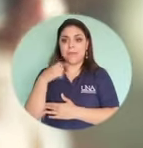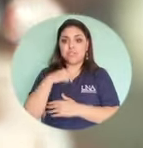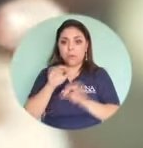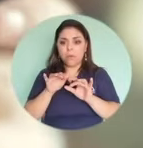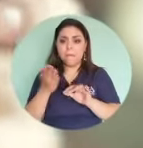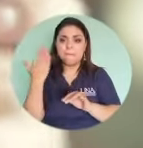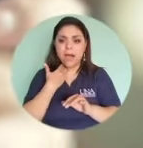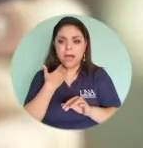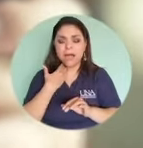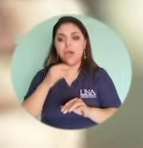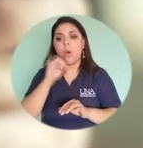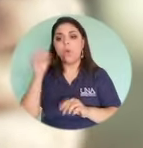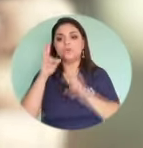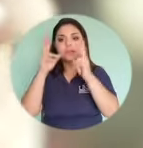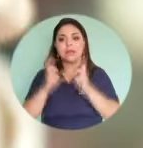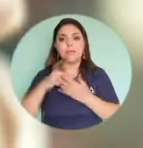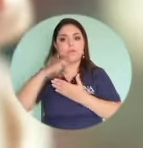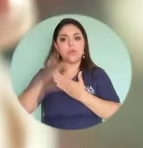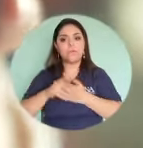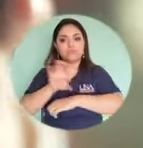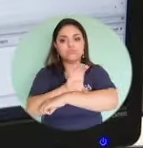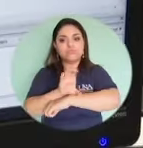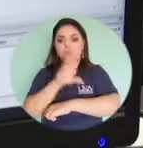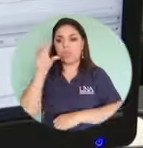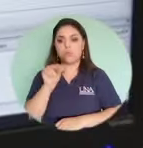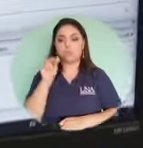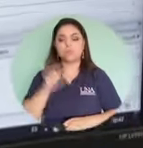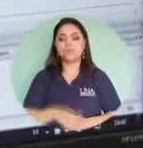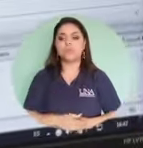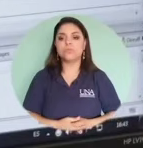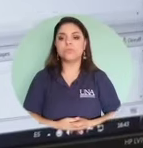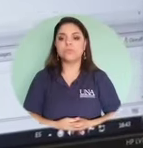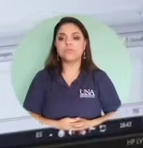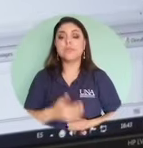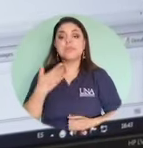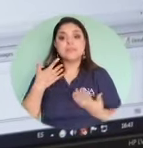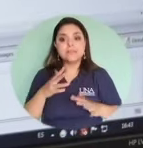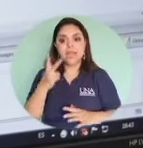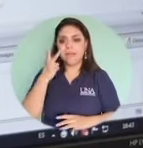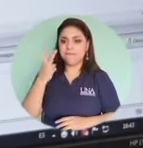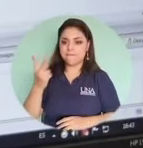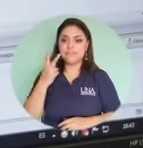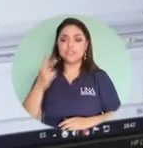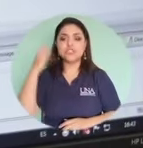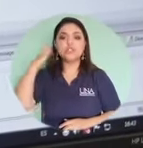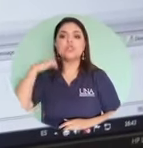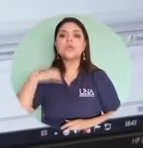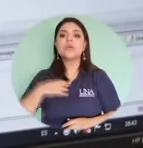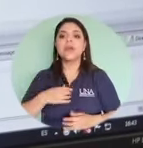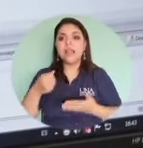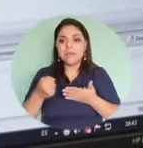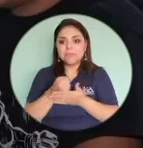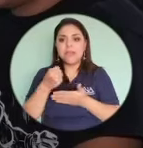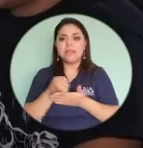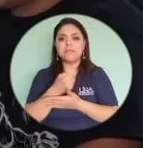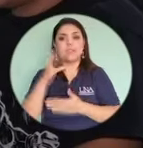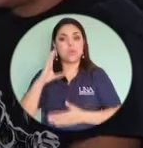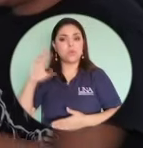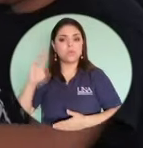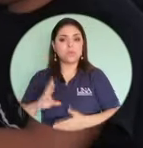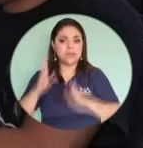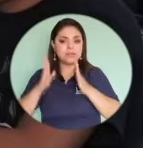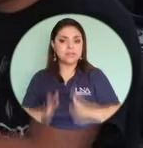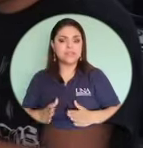descargar plataformas o programas en las computadoras. Hemos visto que lamentablemente el costalicense